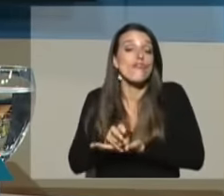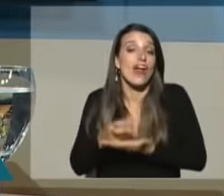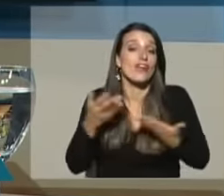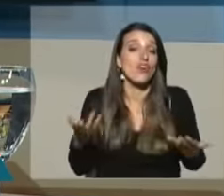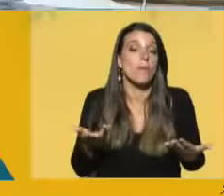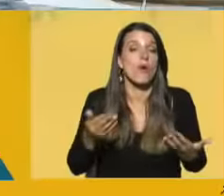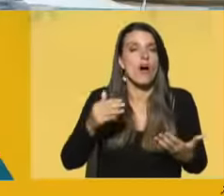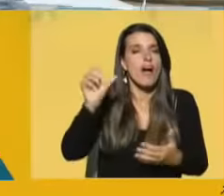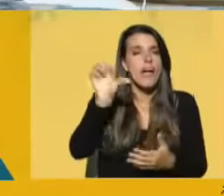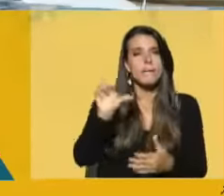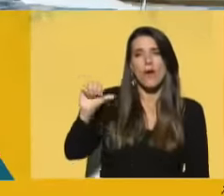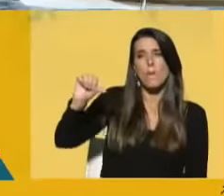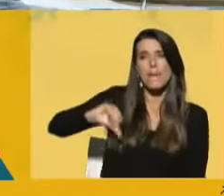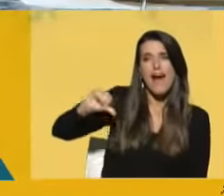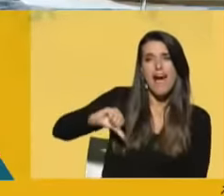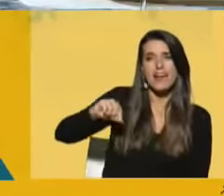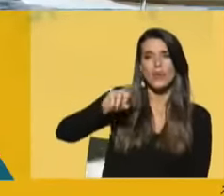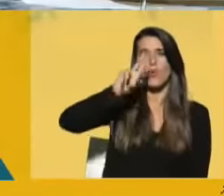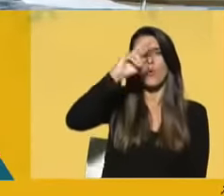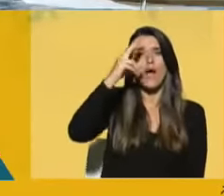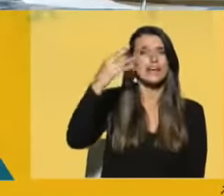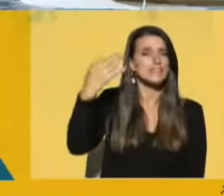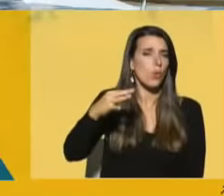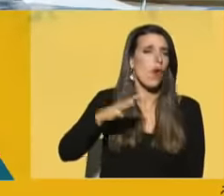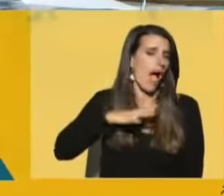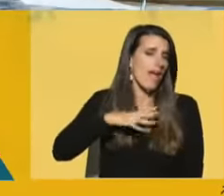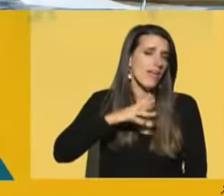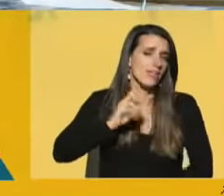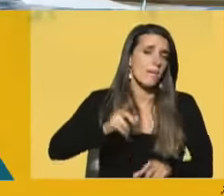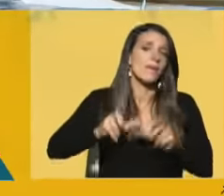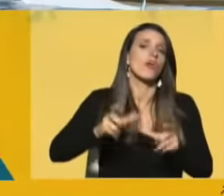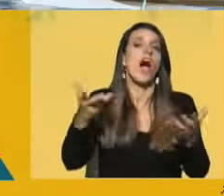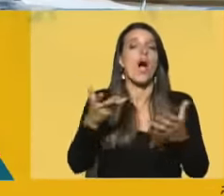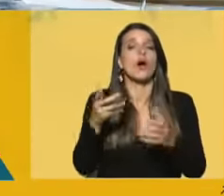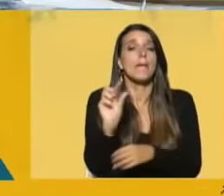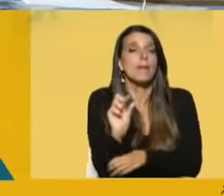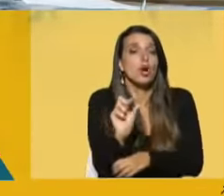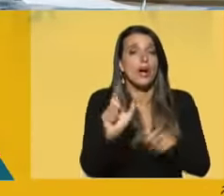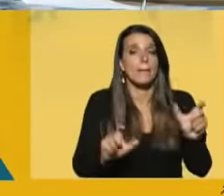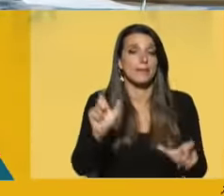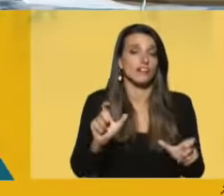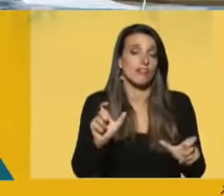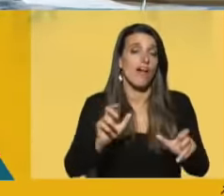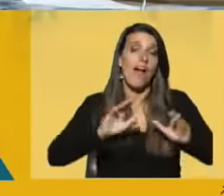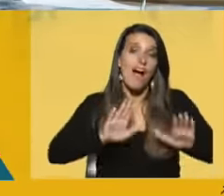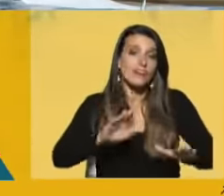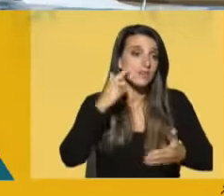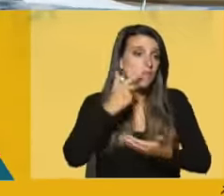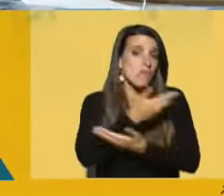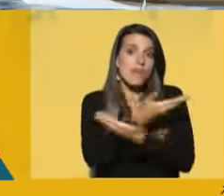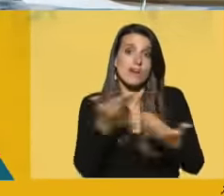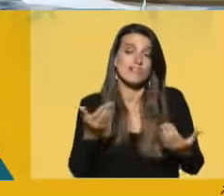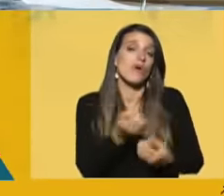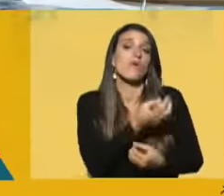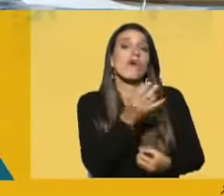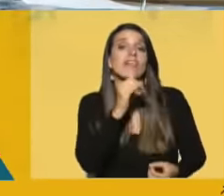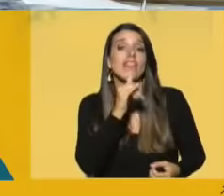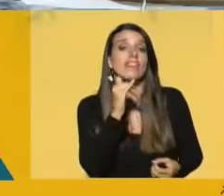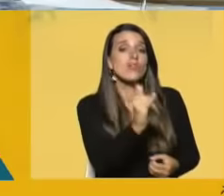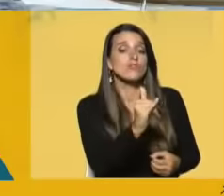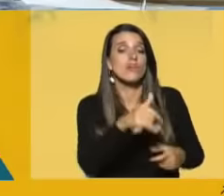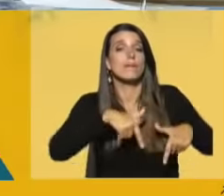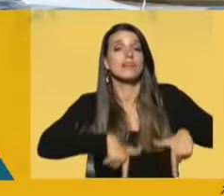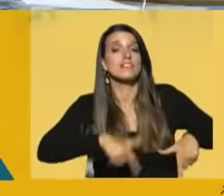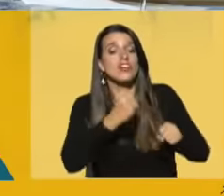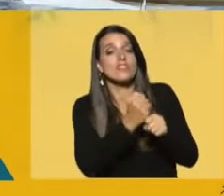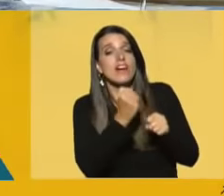Uruguay que han habido y que seguramente quizás hayan, hoy son la minoría. Y así lo demuestran la cantidad de denuncias que en el Ministerio